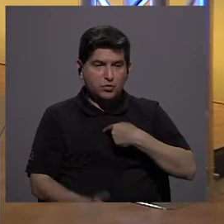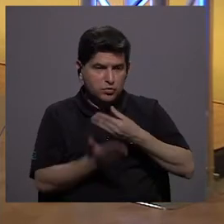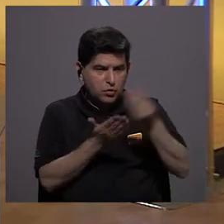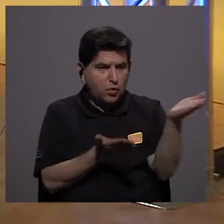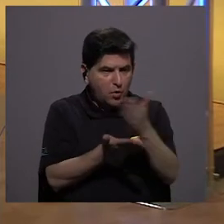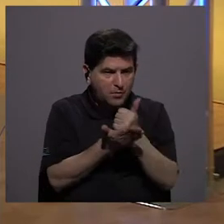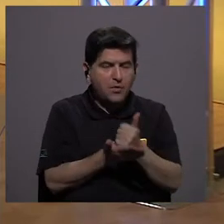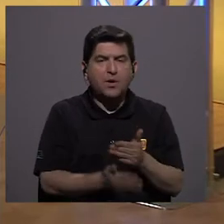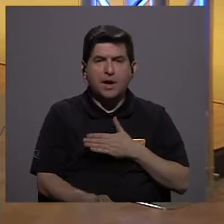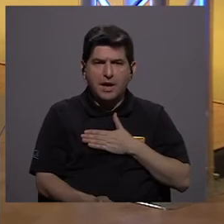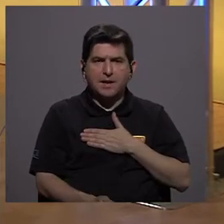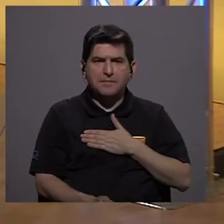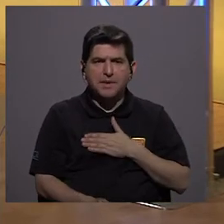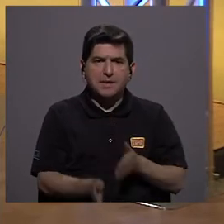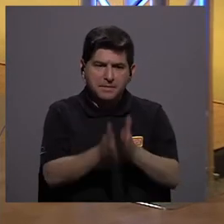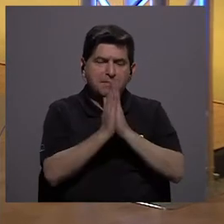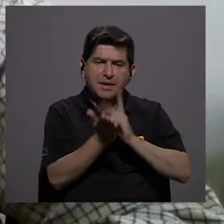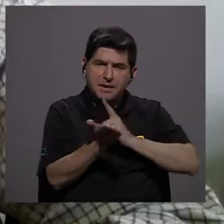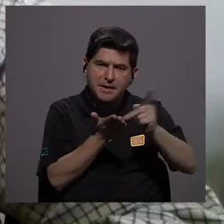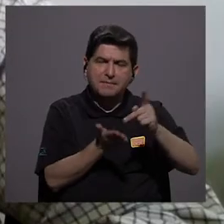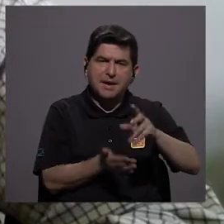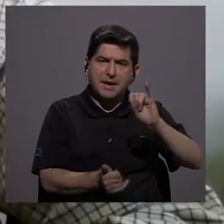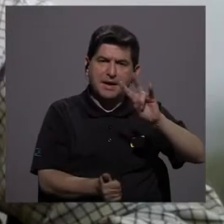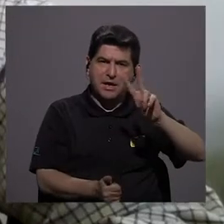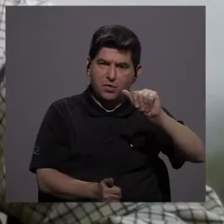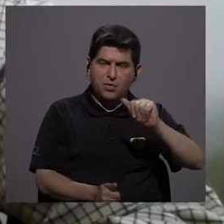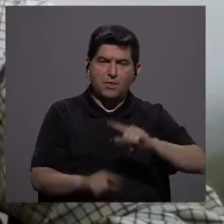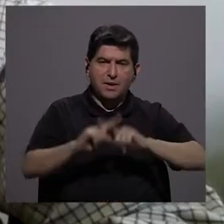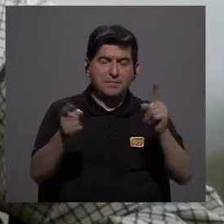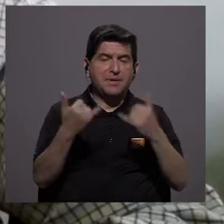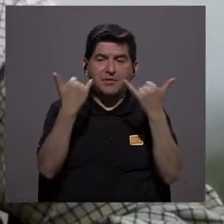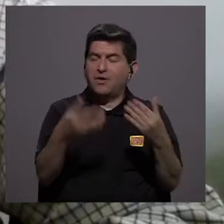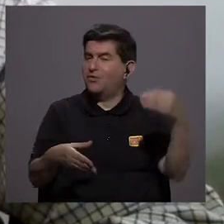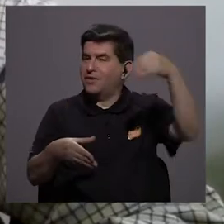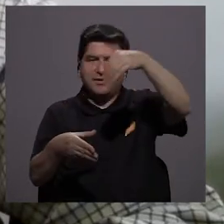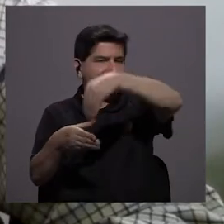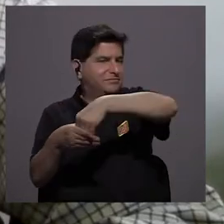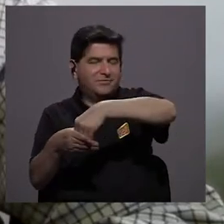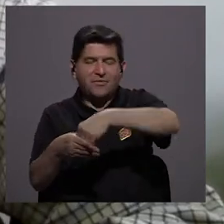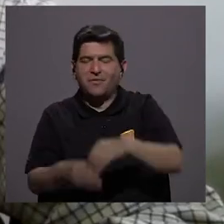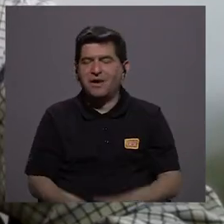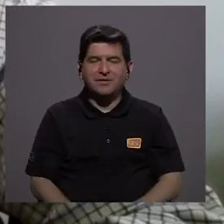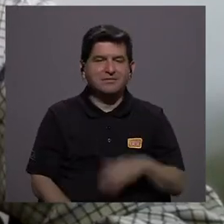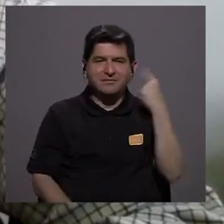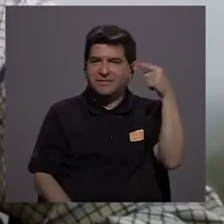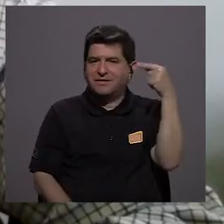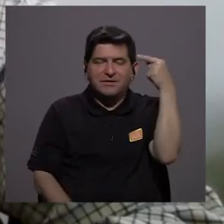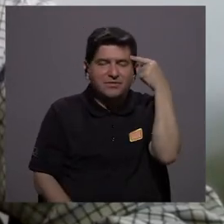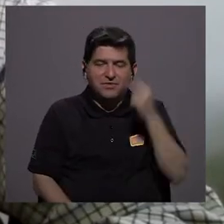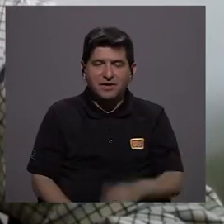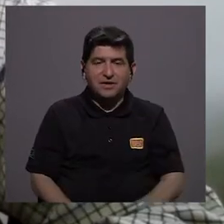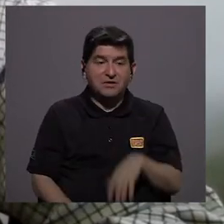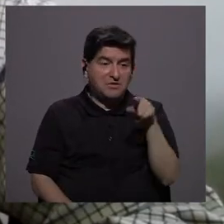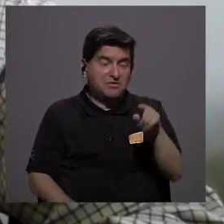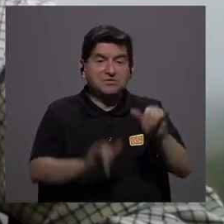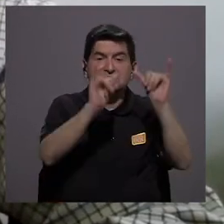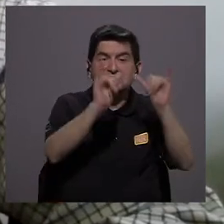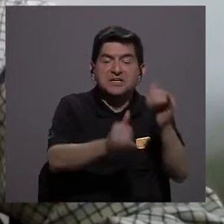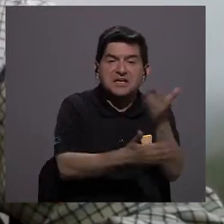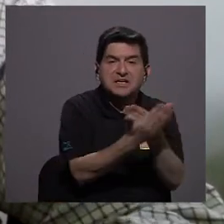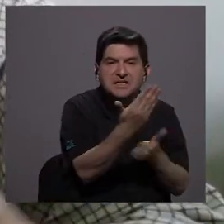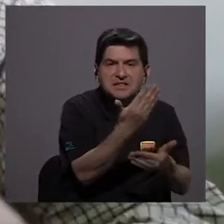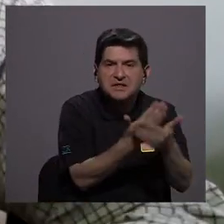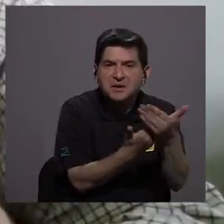cada vez que yo voy a comprar algo, me cobran el IVA. Bueno, ese IVA no está entrando a las arcas fiscales. Ese IVA se está